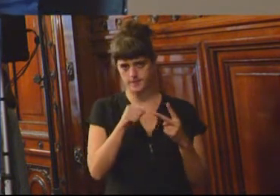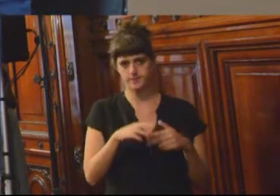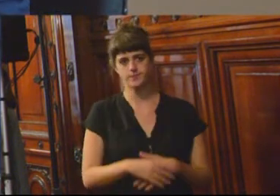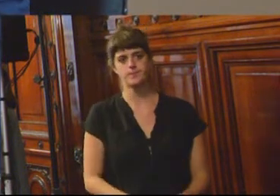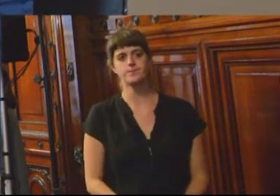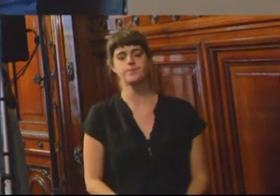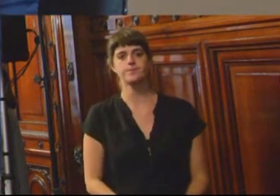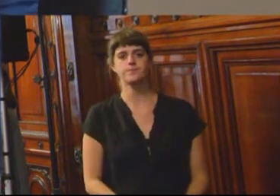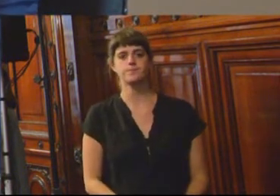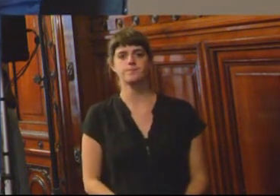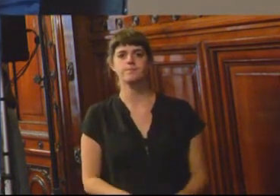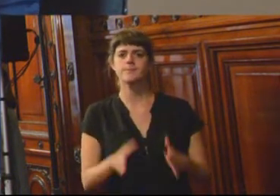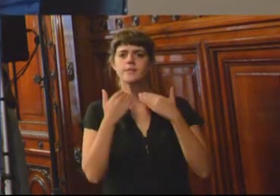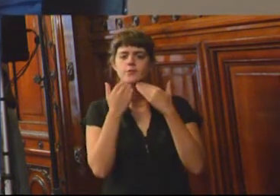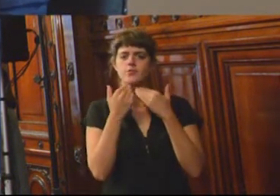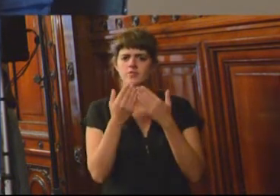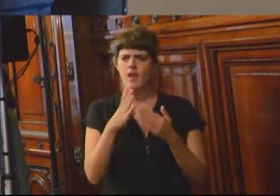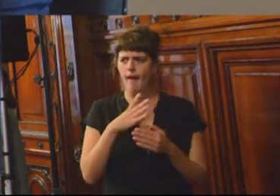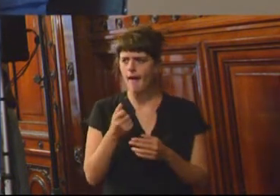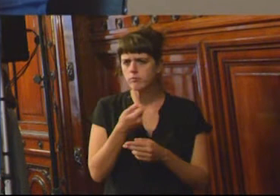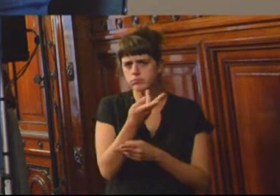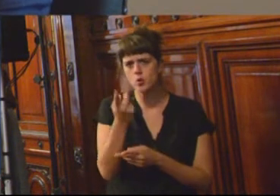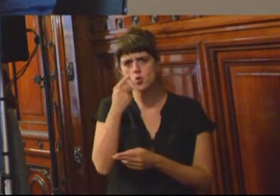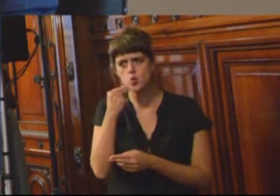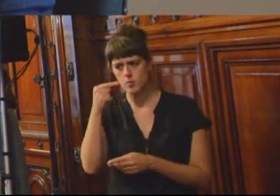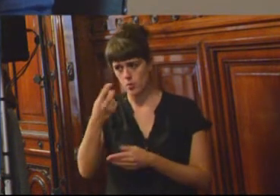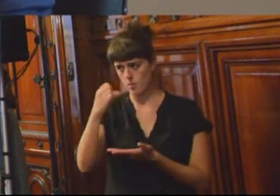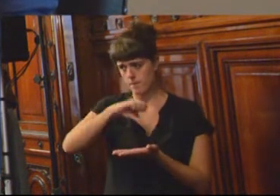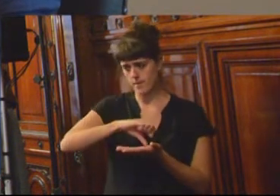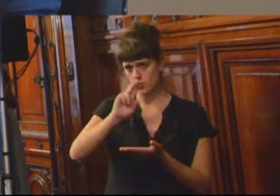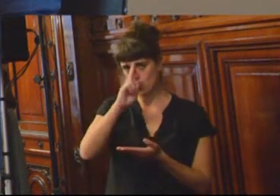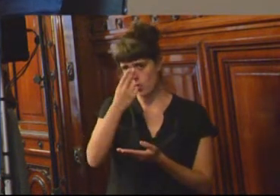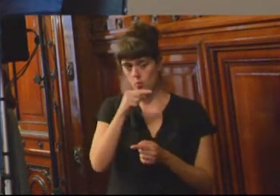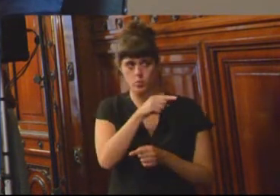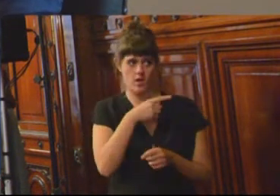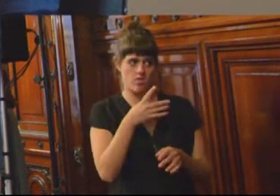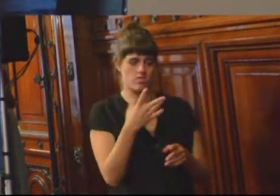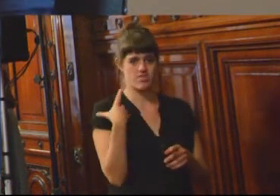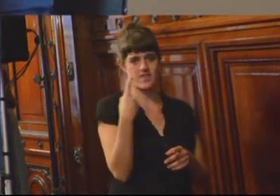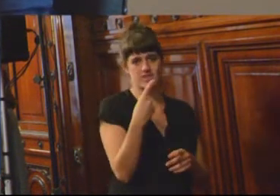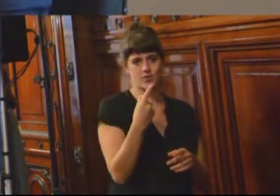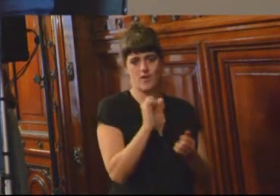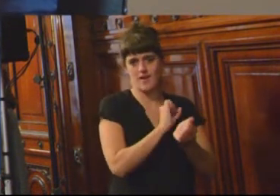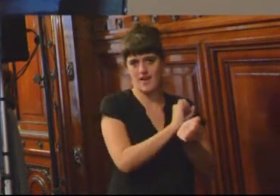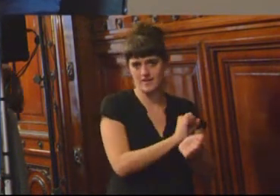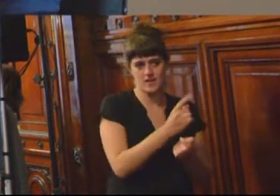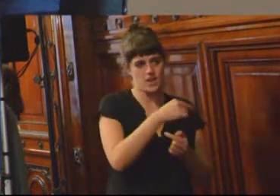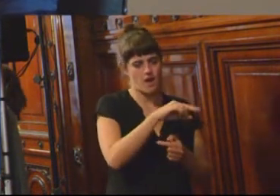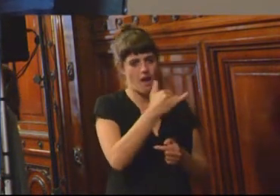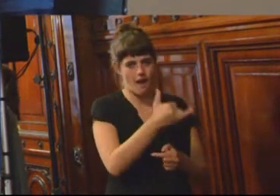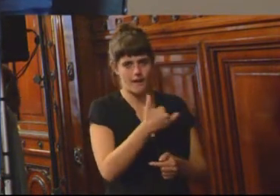No sé si hay cifras en este país, pero como usted dirige una cárcel en este país, sobre el tema de